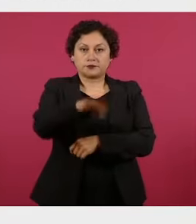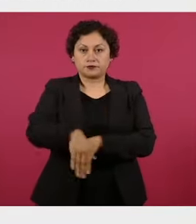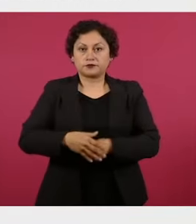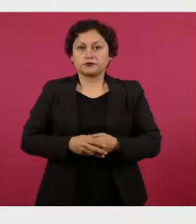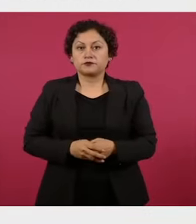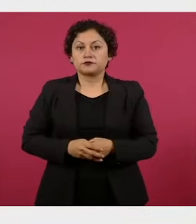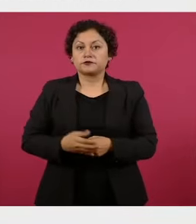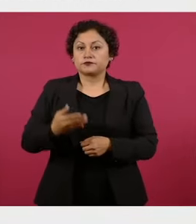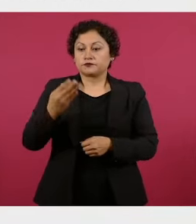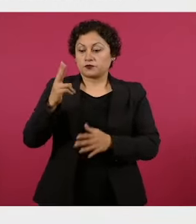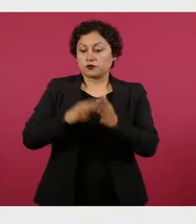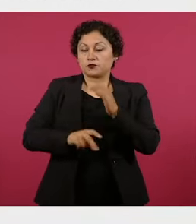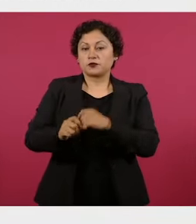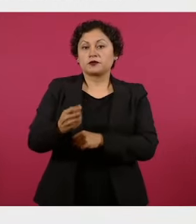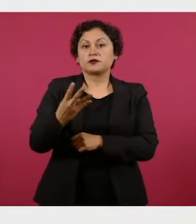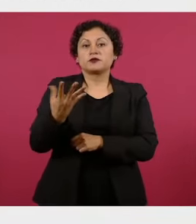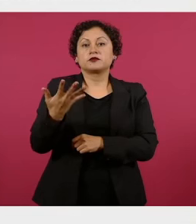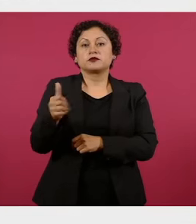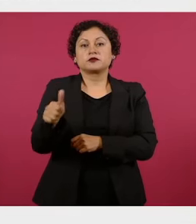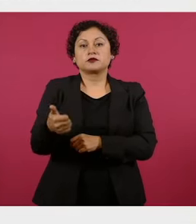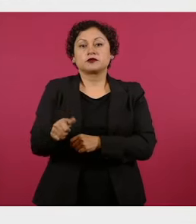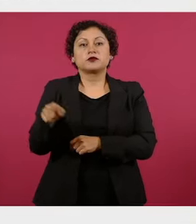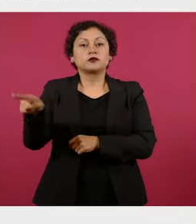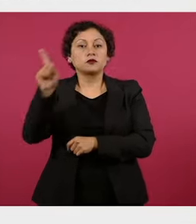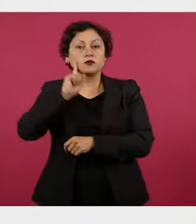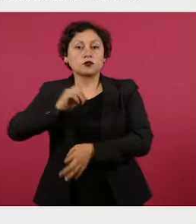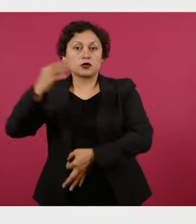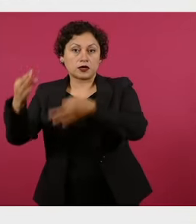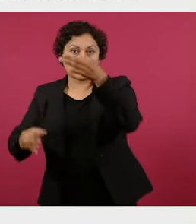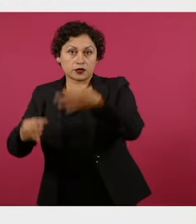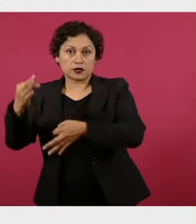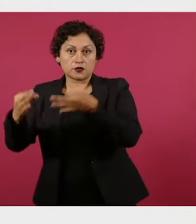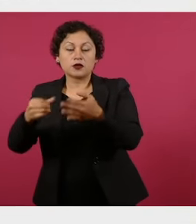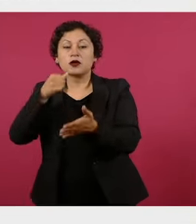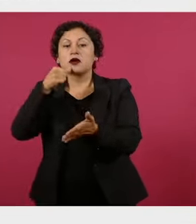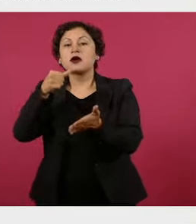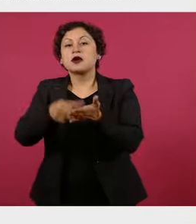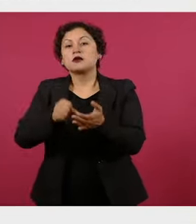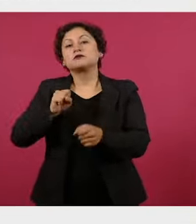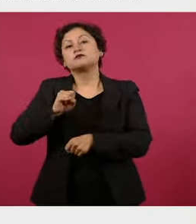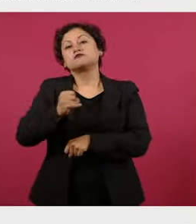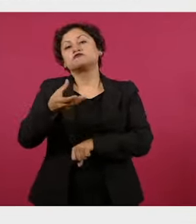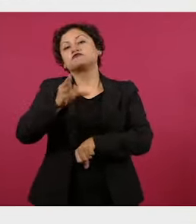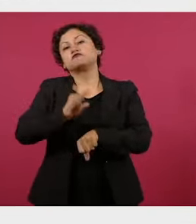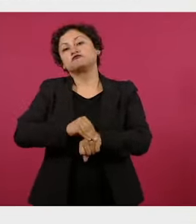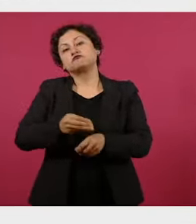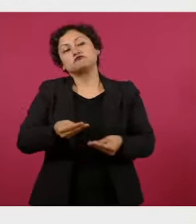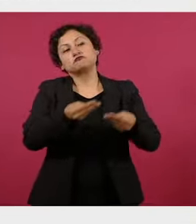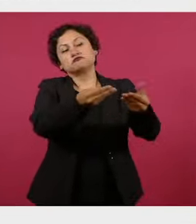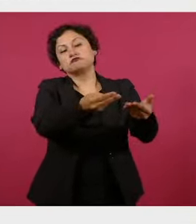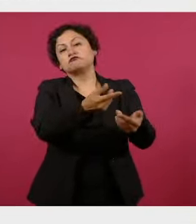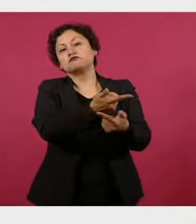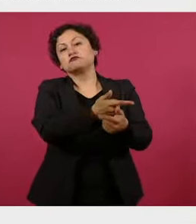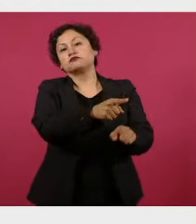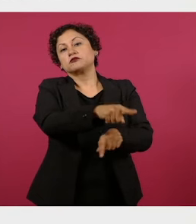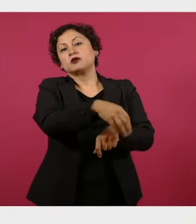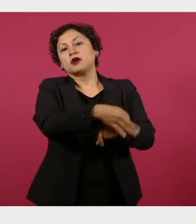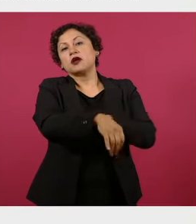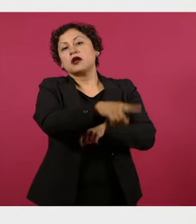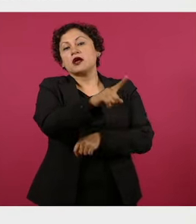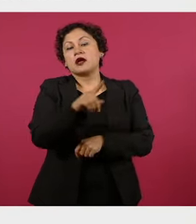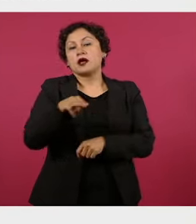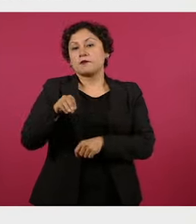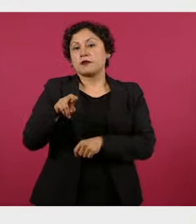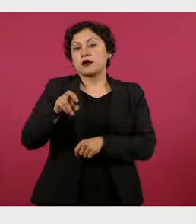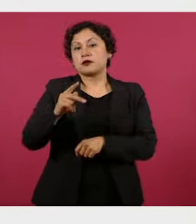de este año la jueza Espinosa Salas otorgó un amparo a Mario Plutarco para dejar sin efecto la